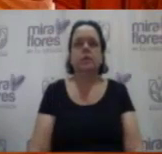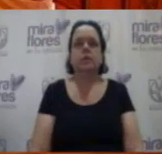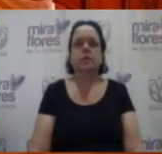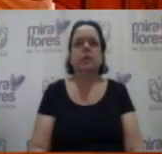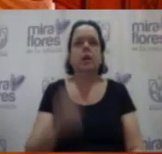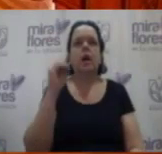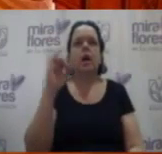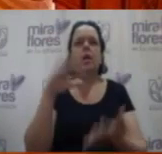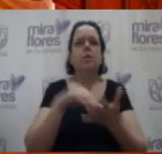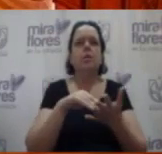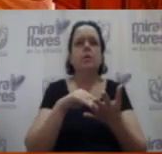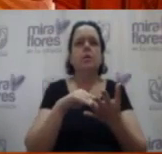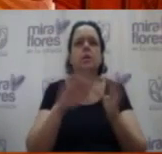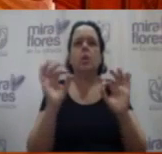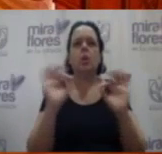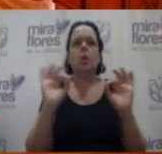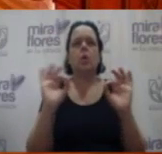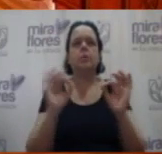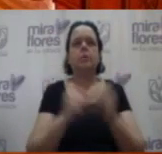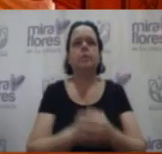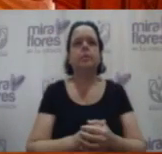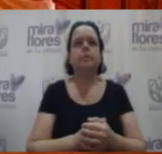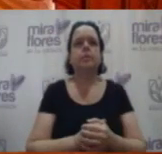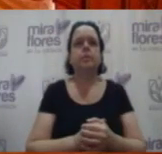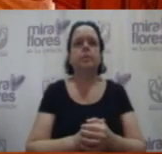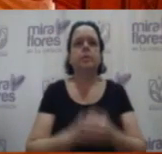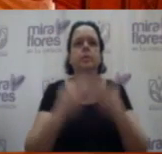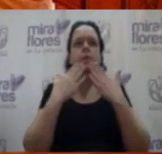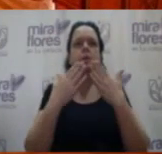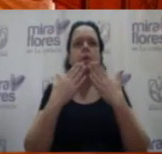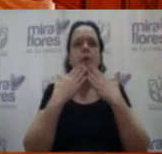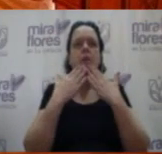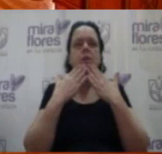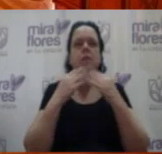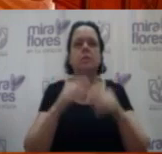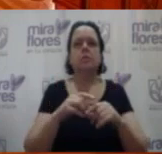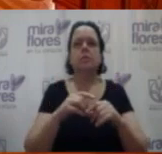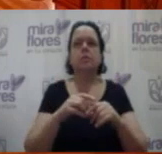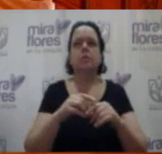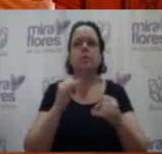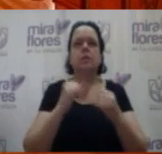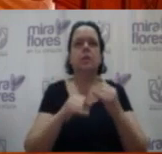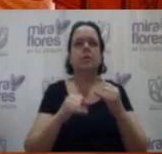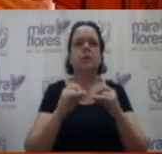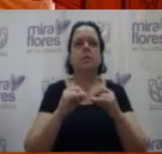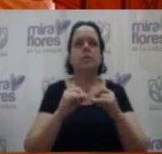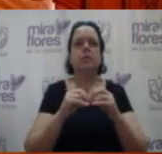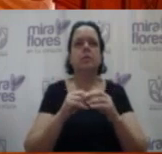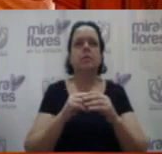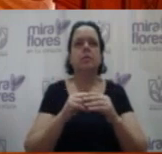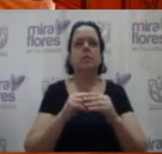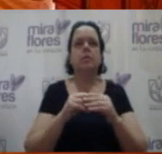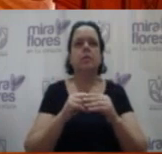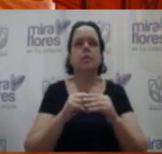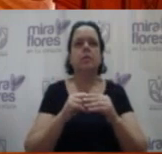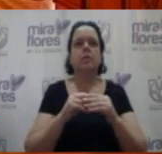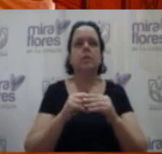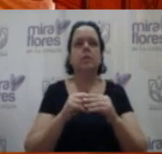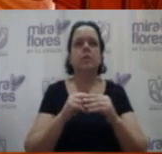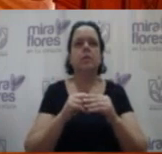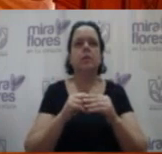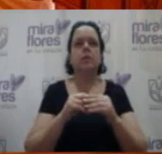¿Algo más? ¿Algún otro punto? Esto, señora regidora. Muy bien, muchas gracias. Se levanta la sesión. Ah, ¿tenemos que aprobar?